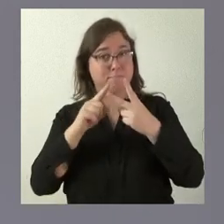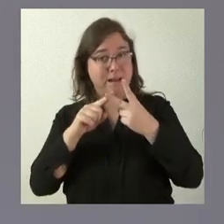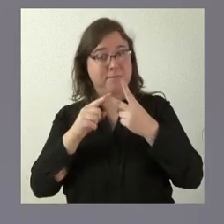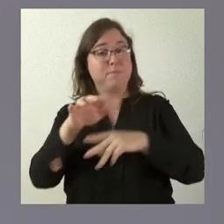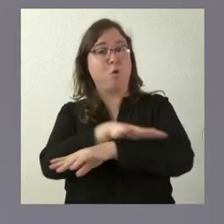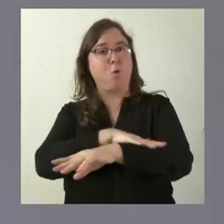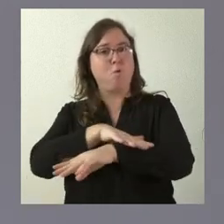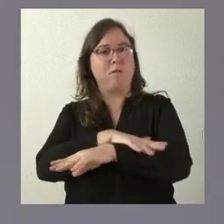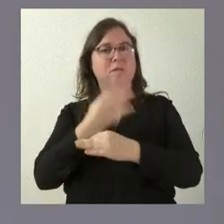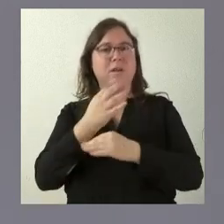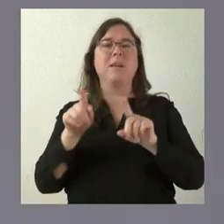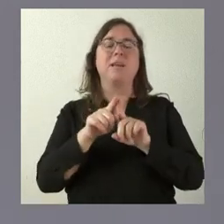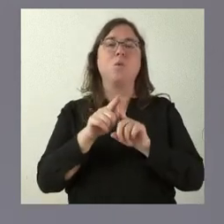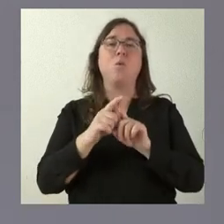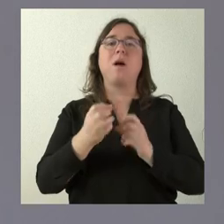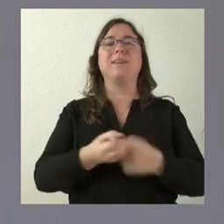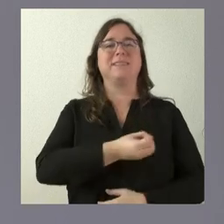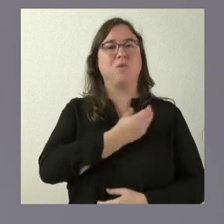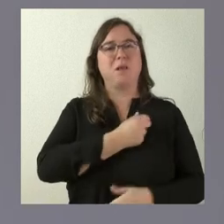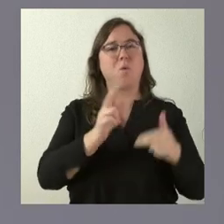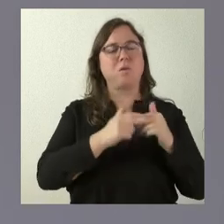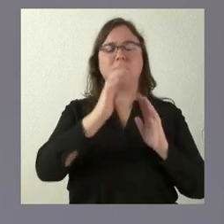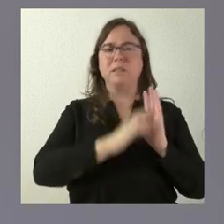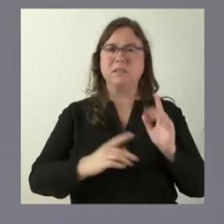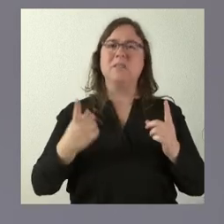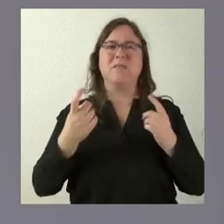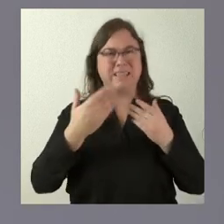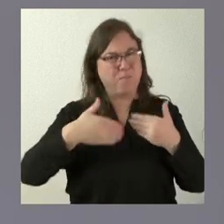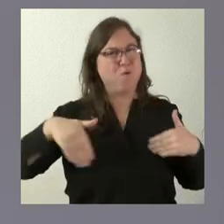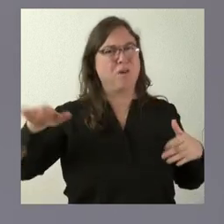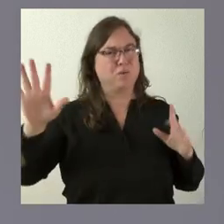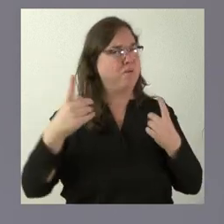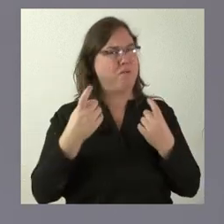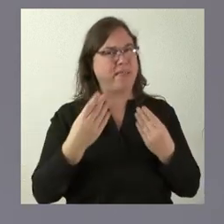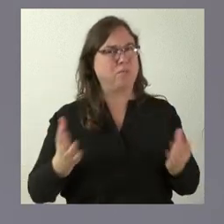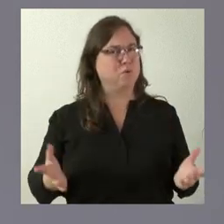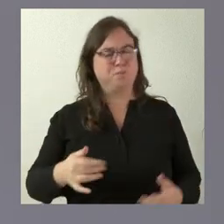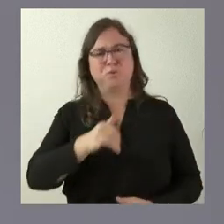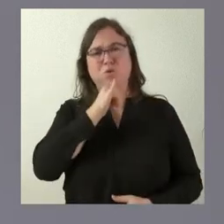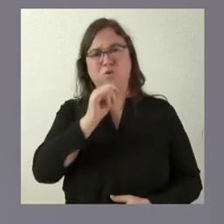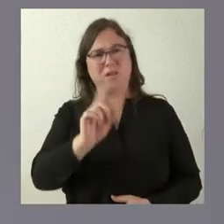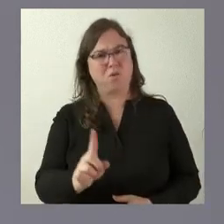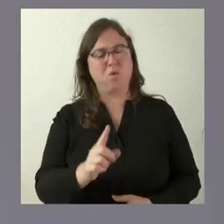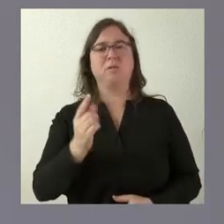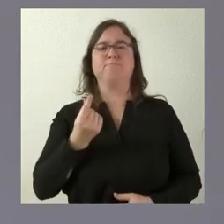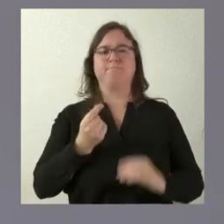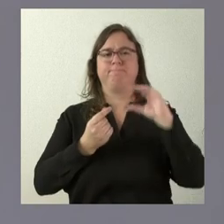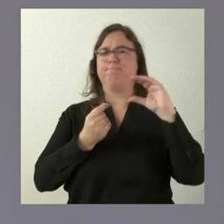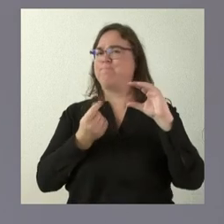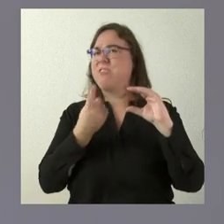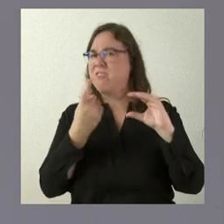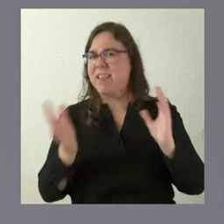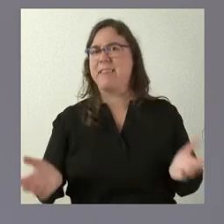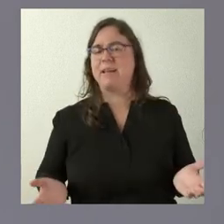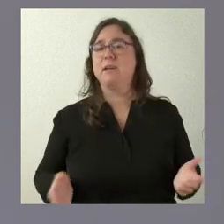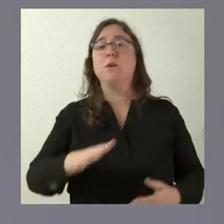en reducción de cuotas de seguridad social se queda muy lejos. Se queda muy lejos y es insuficiente en términos de importe. Se queda muy